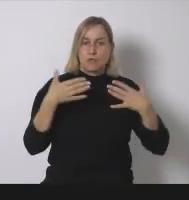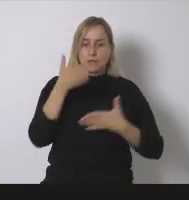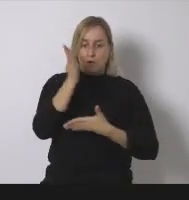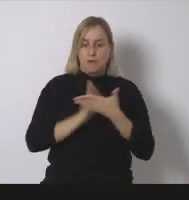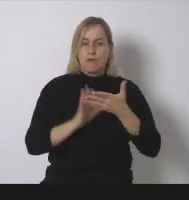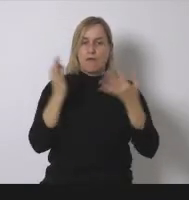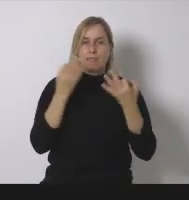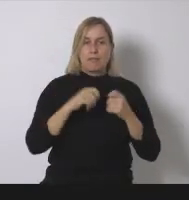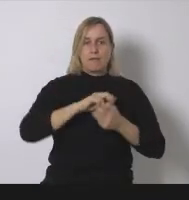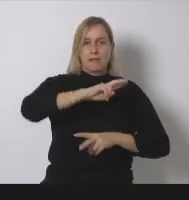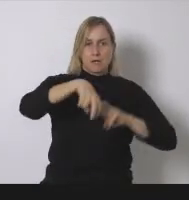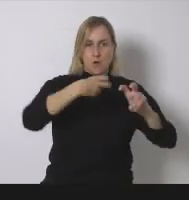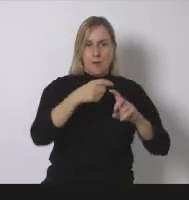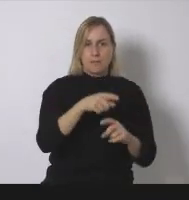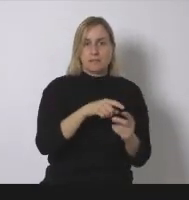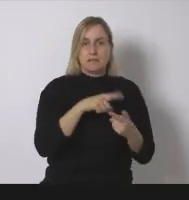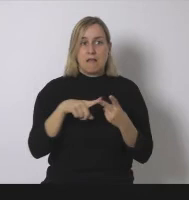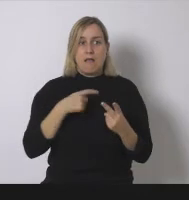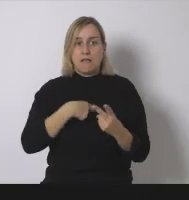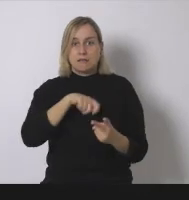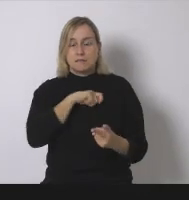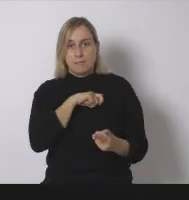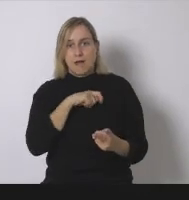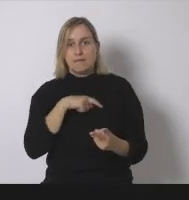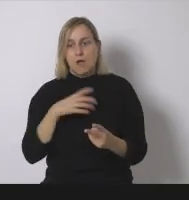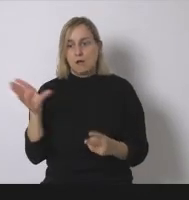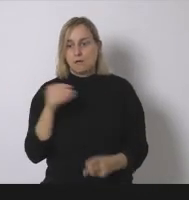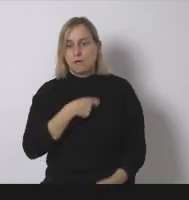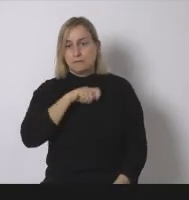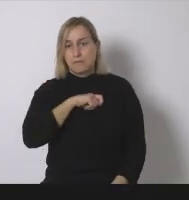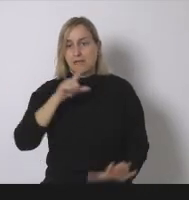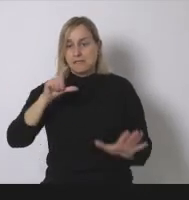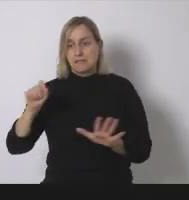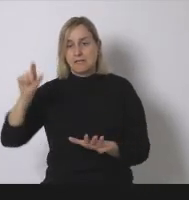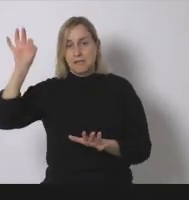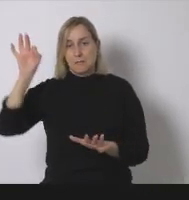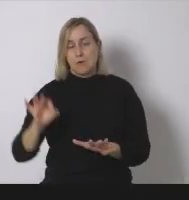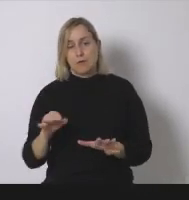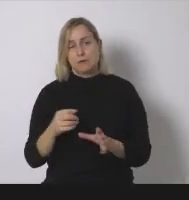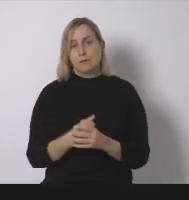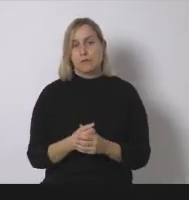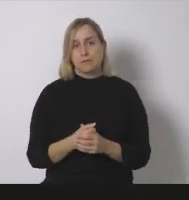conjunto España es de 70% y según las asociaciones del sector